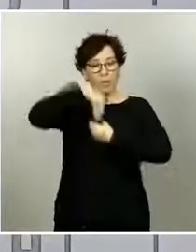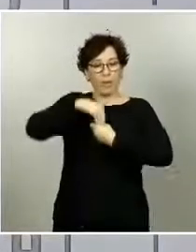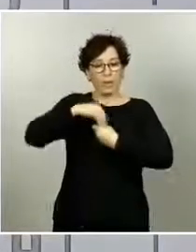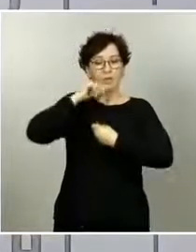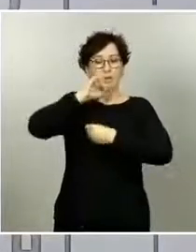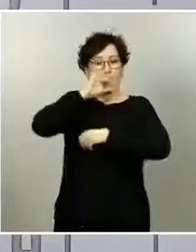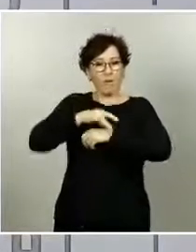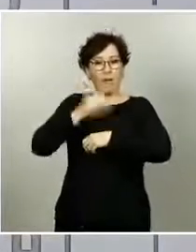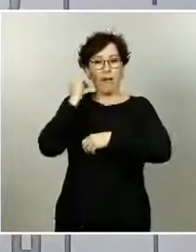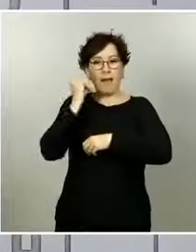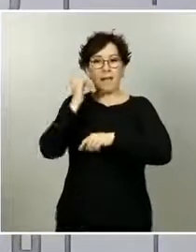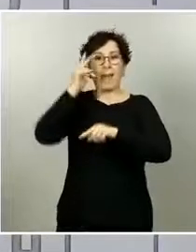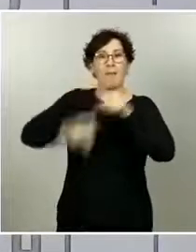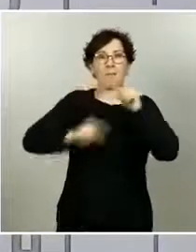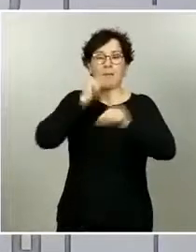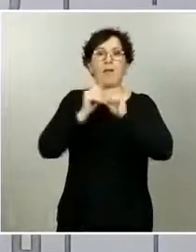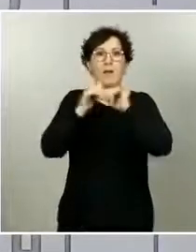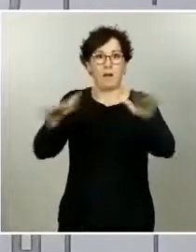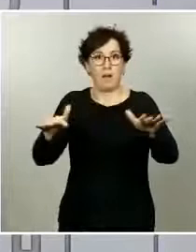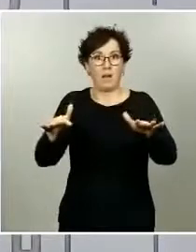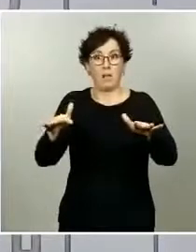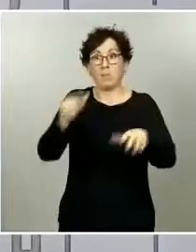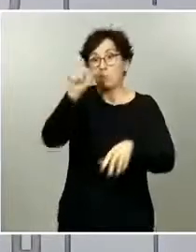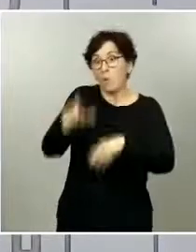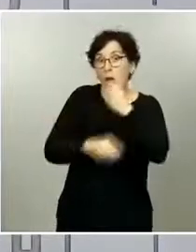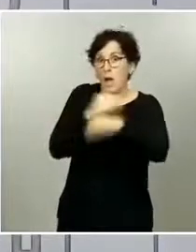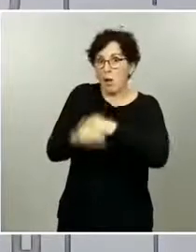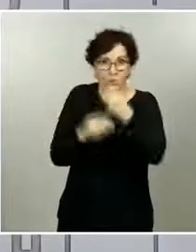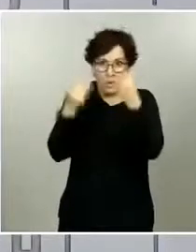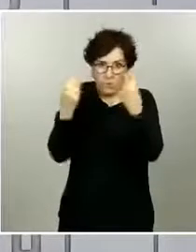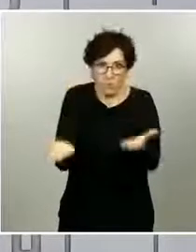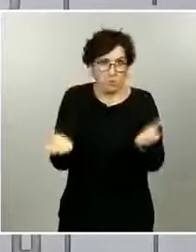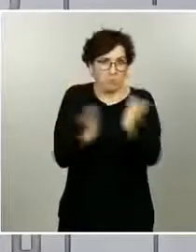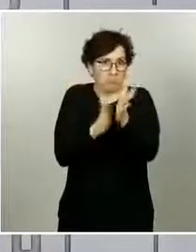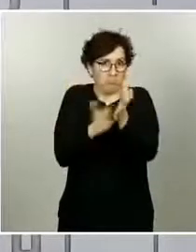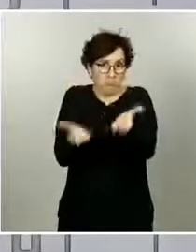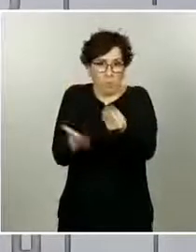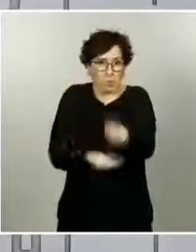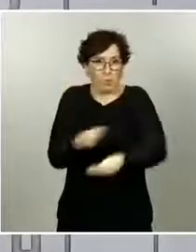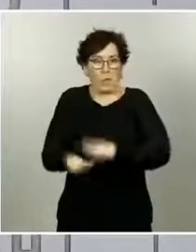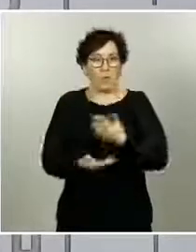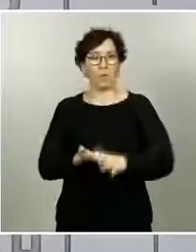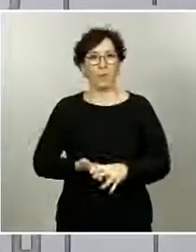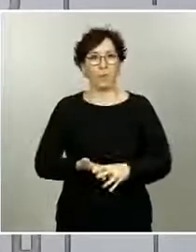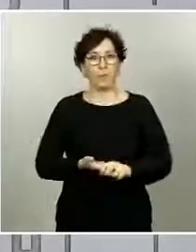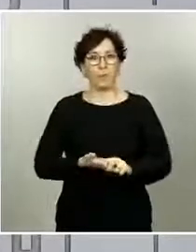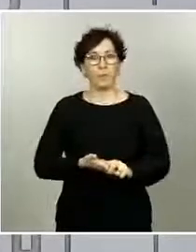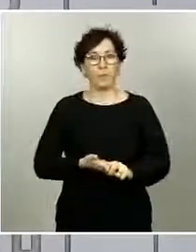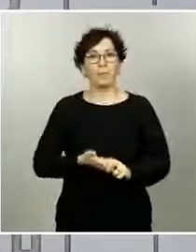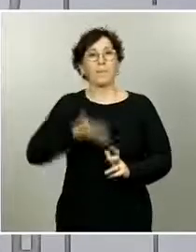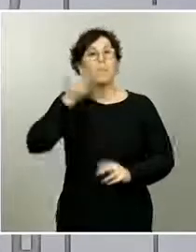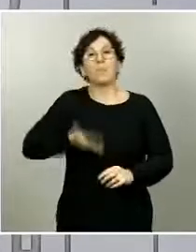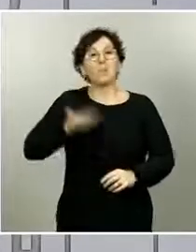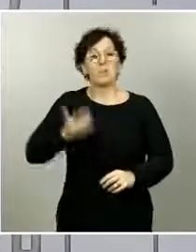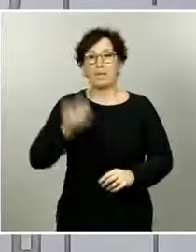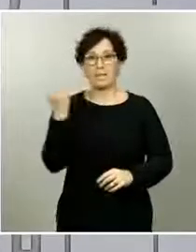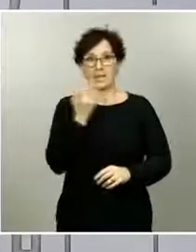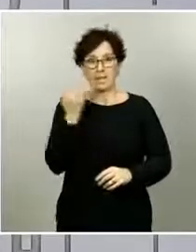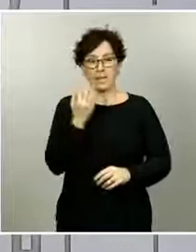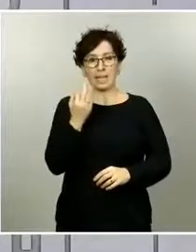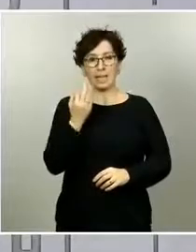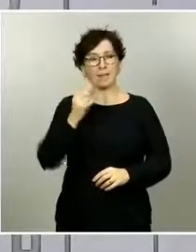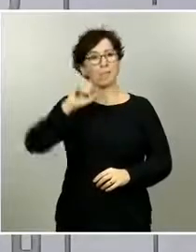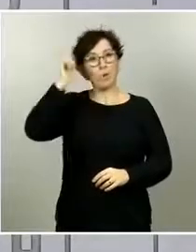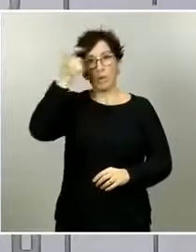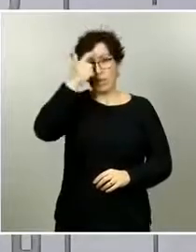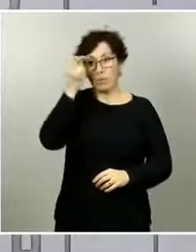síntomas, no transmita a los demás. Con lo cual, no sería una recomendación generalizada, pero bueno, quien la lleve, pues la lleva. Sí que sería